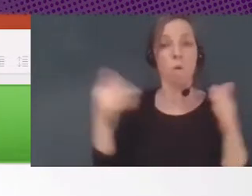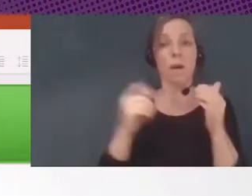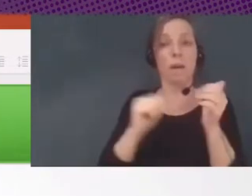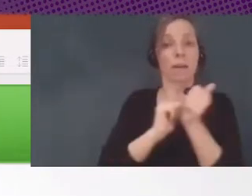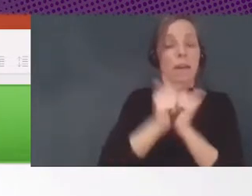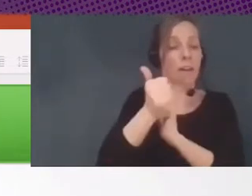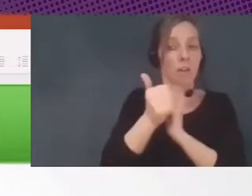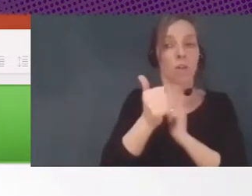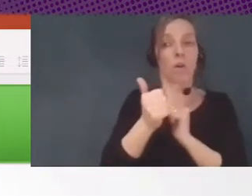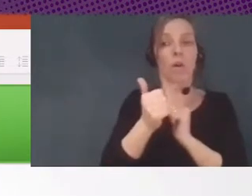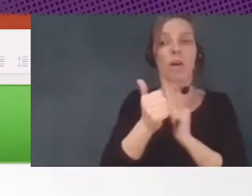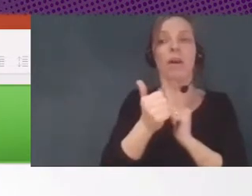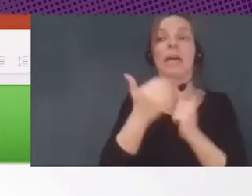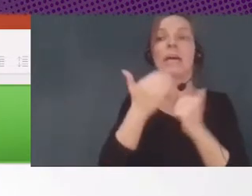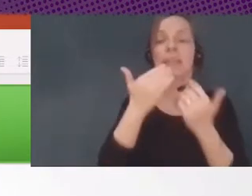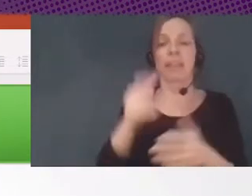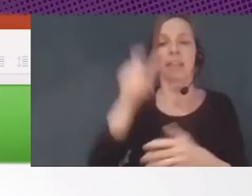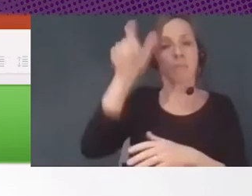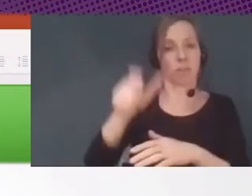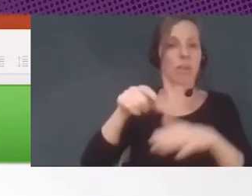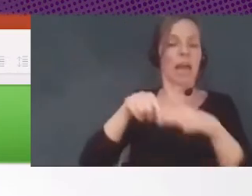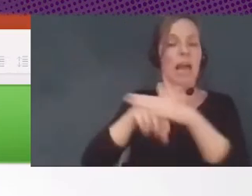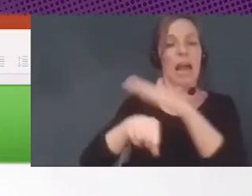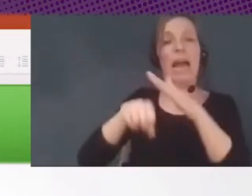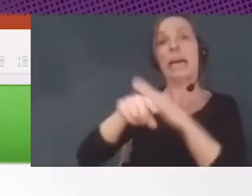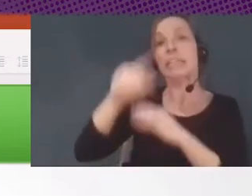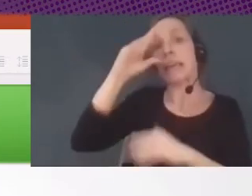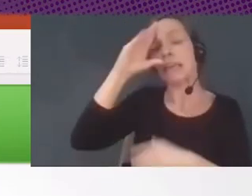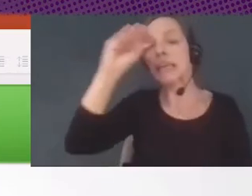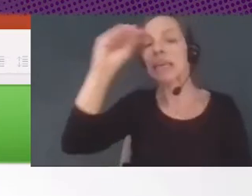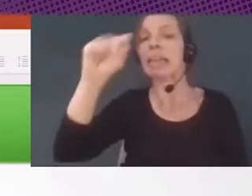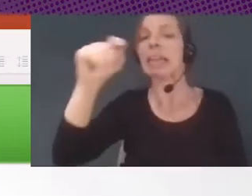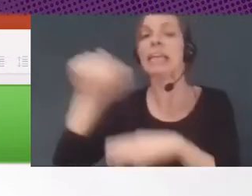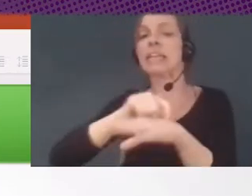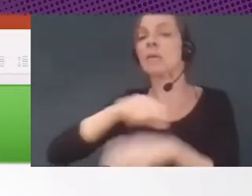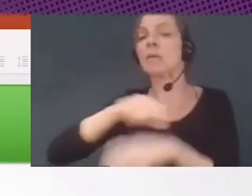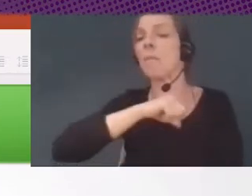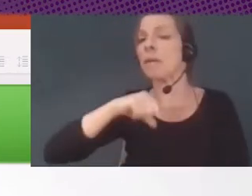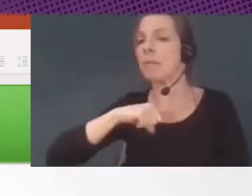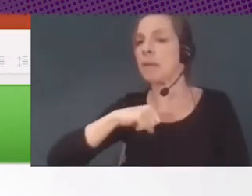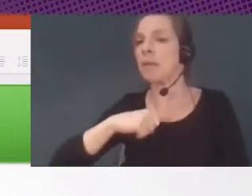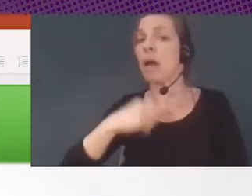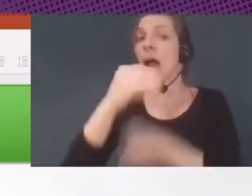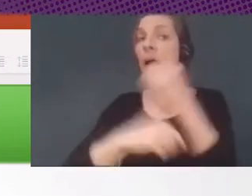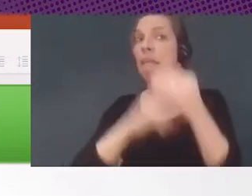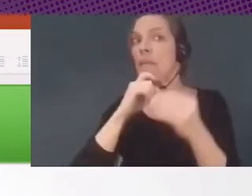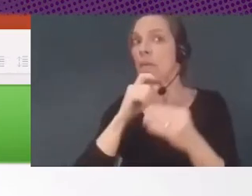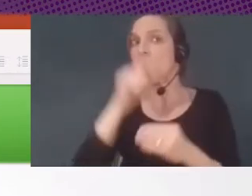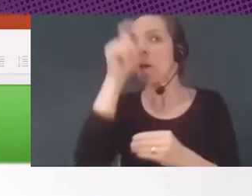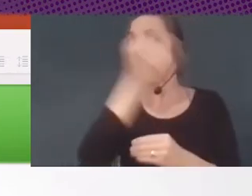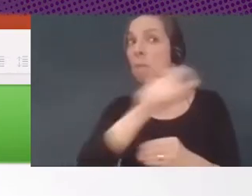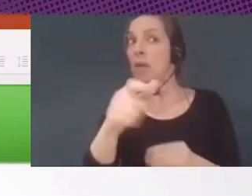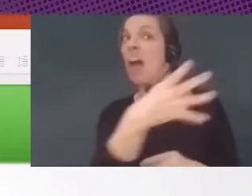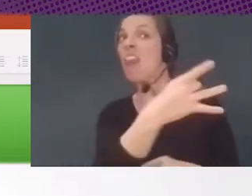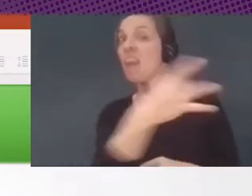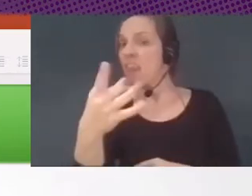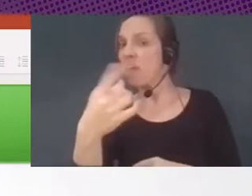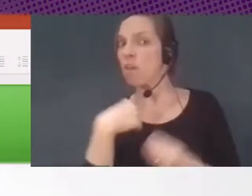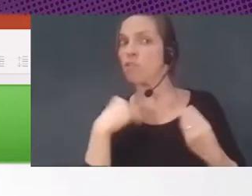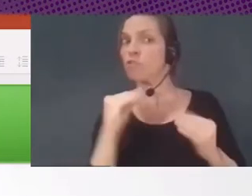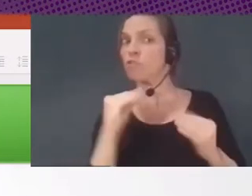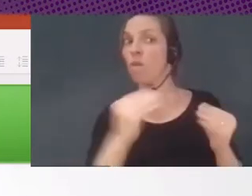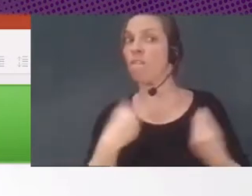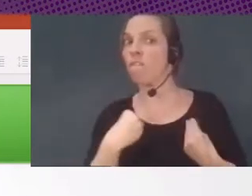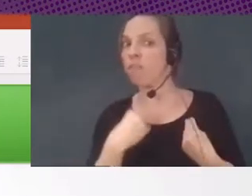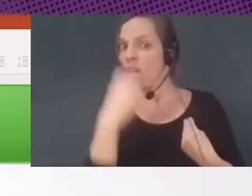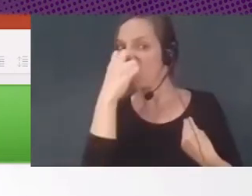agentes de inteligencia de carácter privado que iban a husmear la vida de los deudores para saber